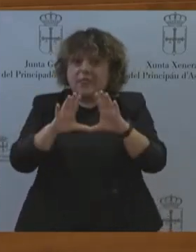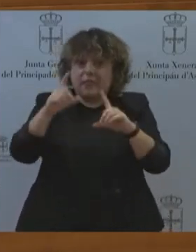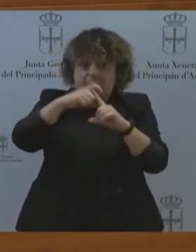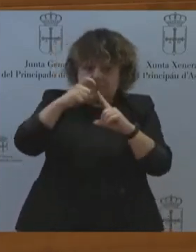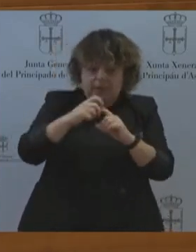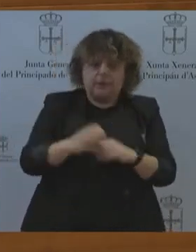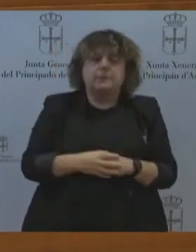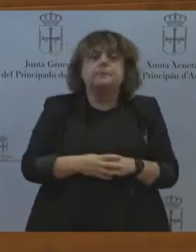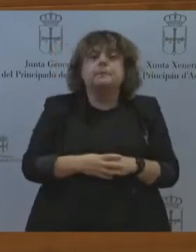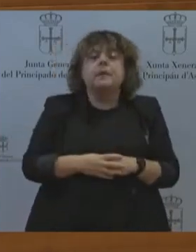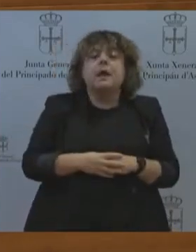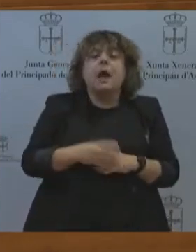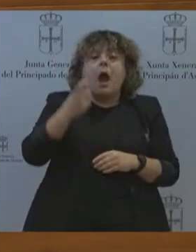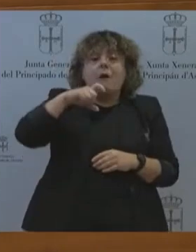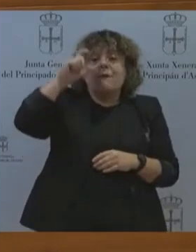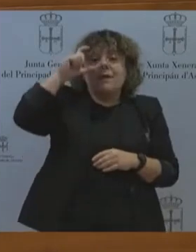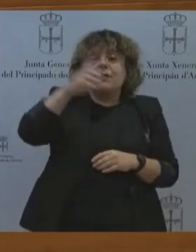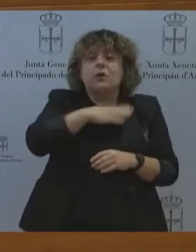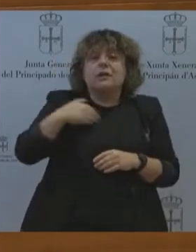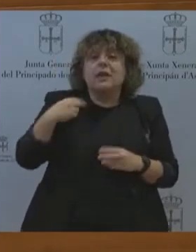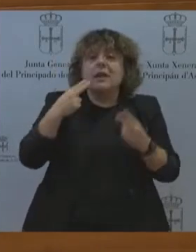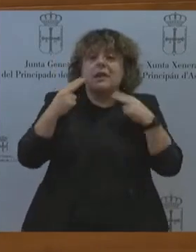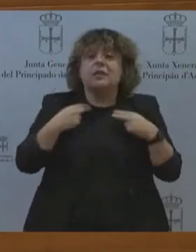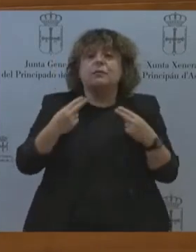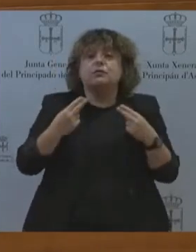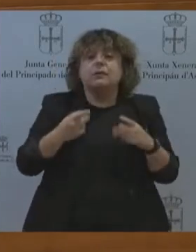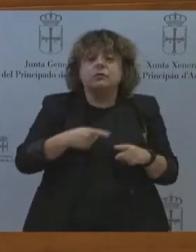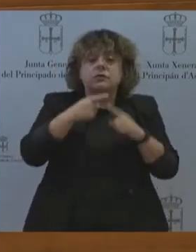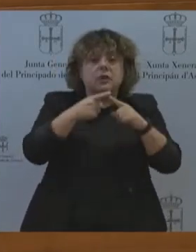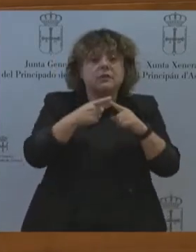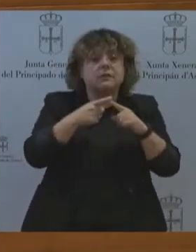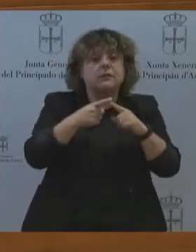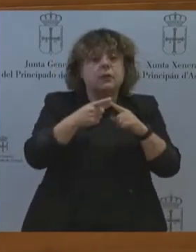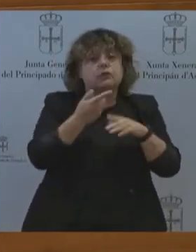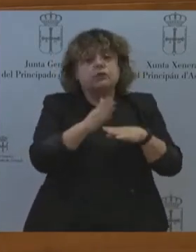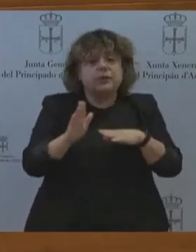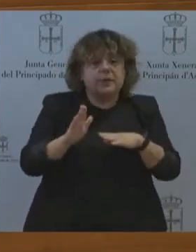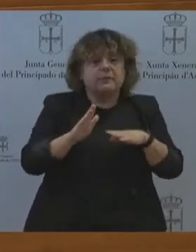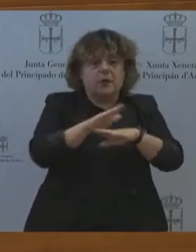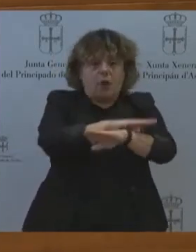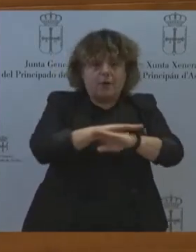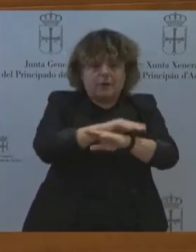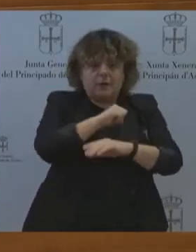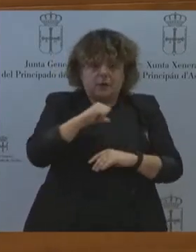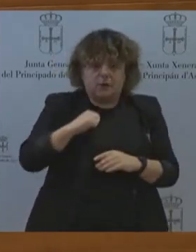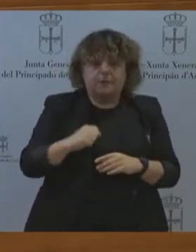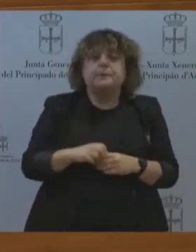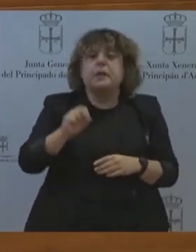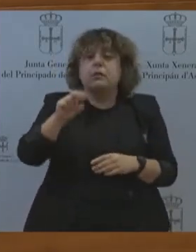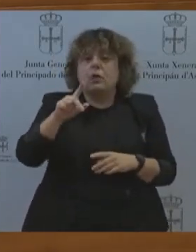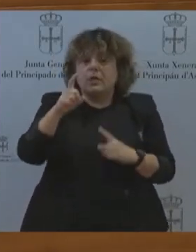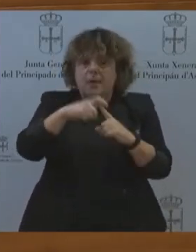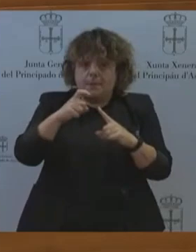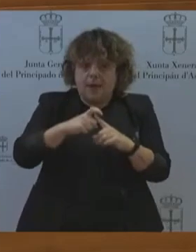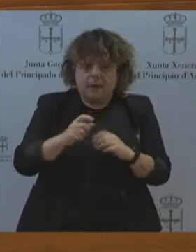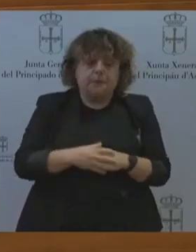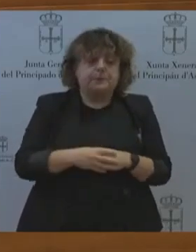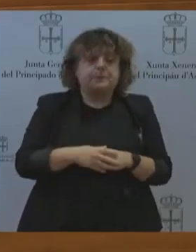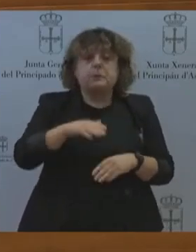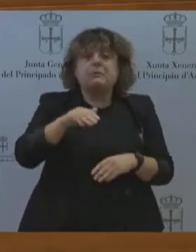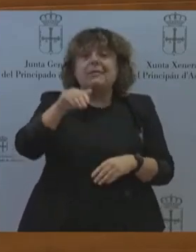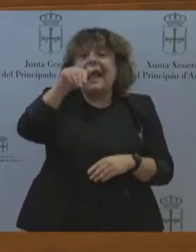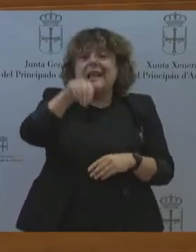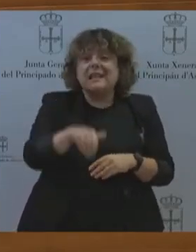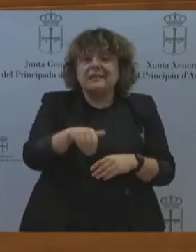para gobernar en solitario. 12 de mayo. El candidato socialista reafirma su preferencia por gobernar en solitario en la próxima